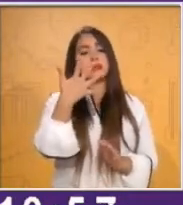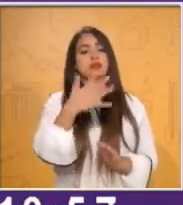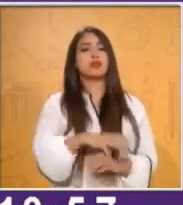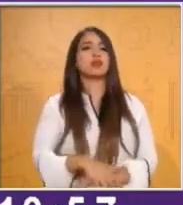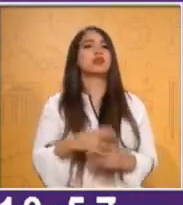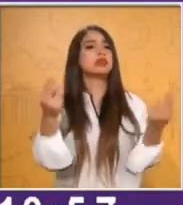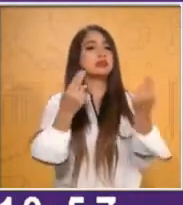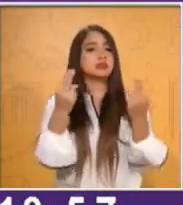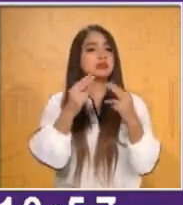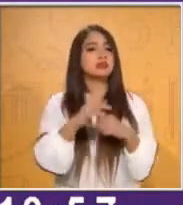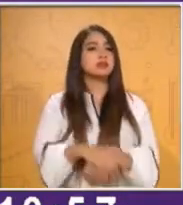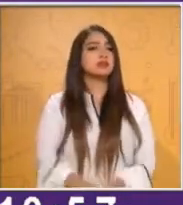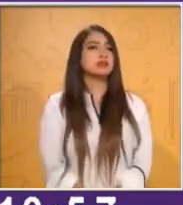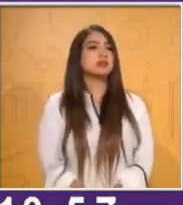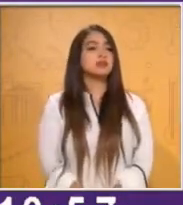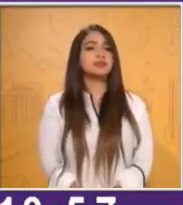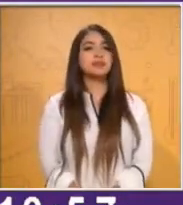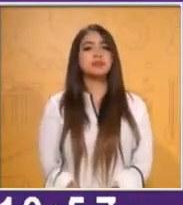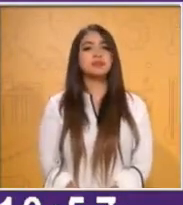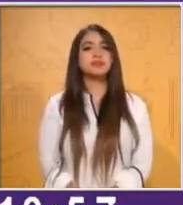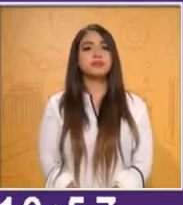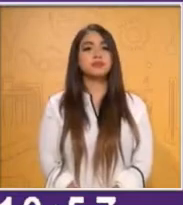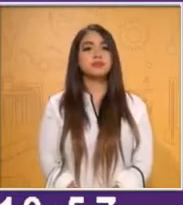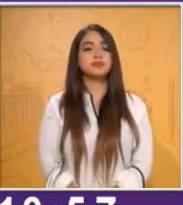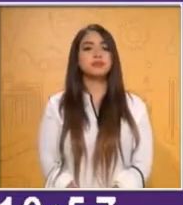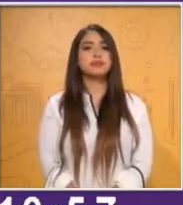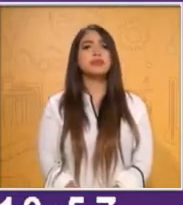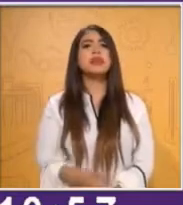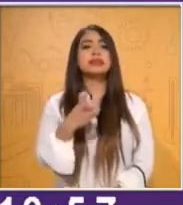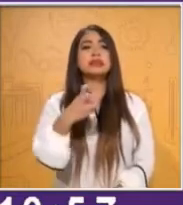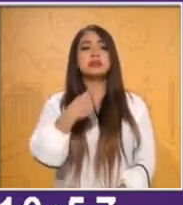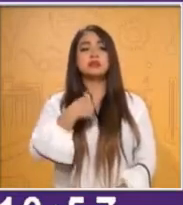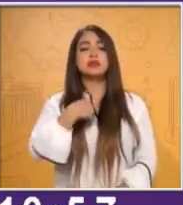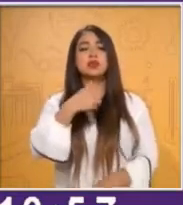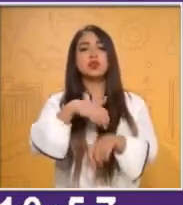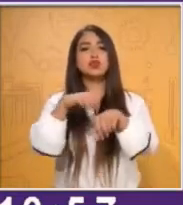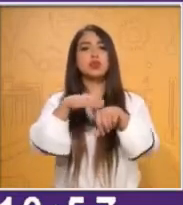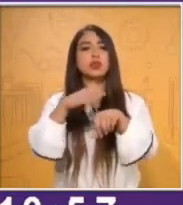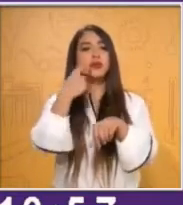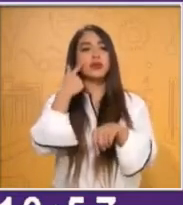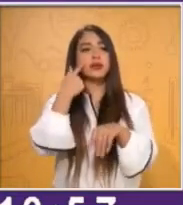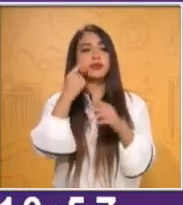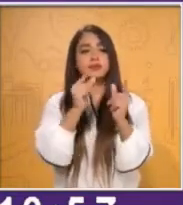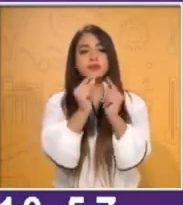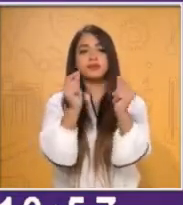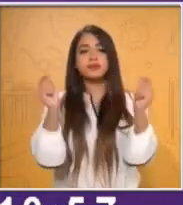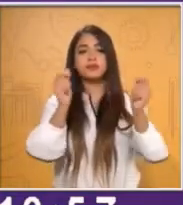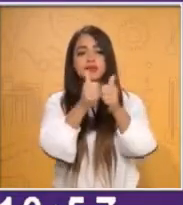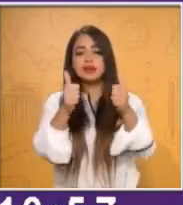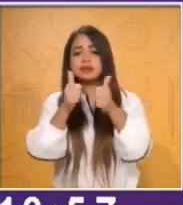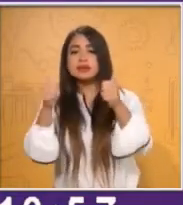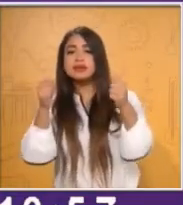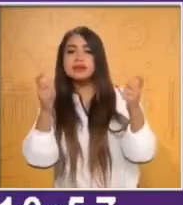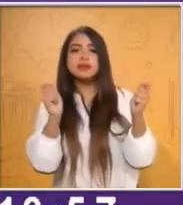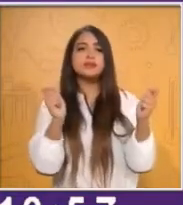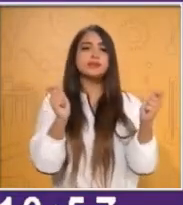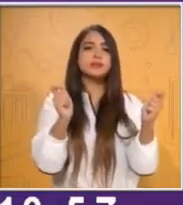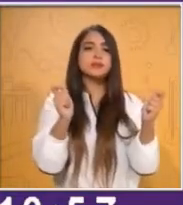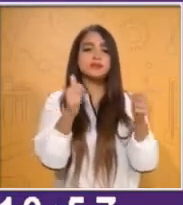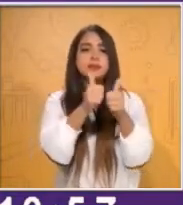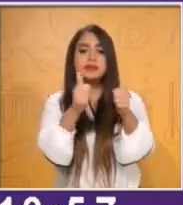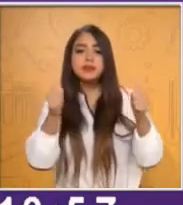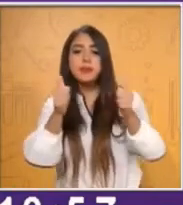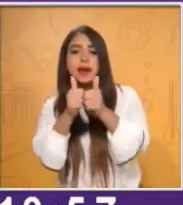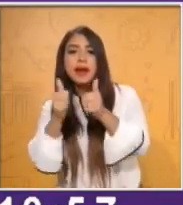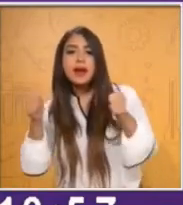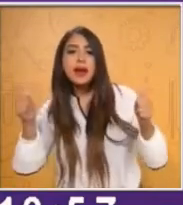evidencias. Y en este caso yo saqué este número. ¿Qué número es? Te lo voy a separar un poquito más. Ahora sí. ¿Qué número es el